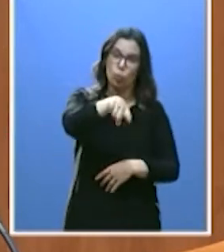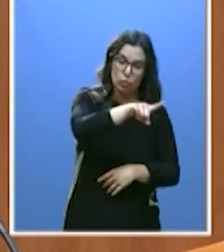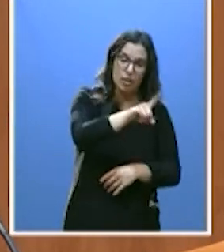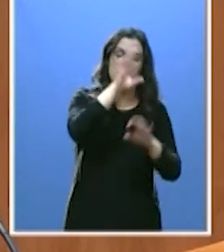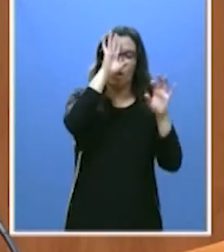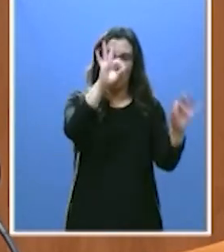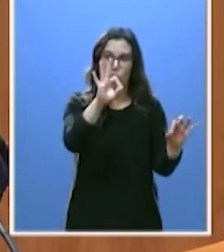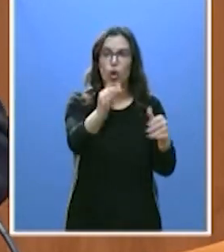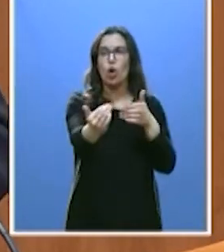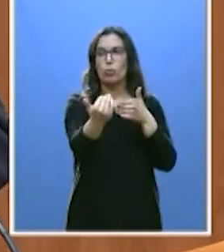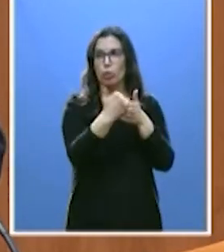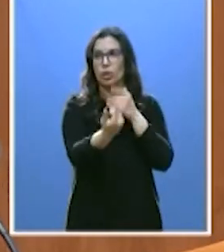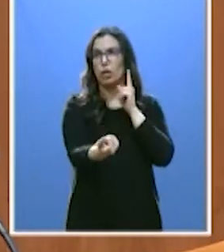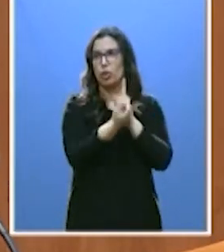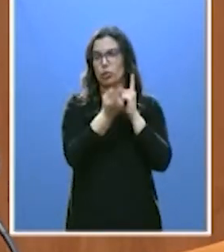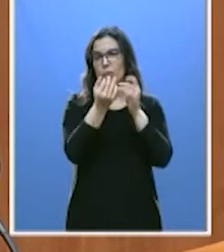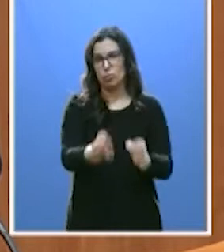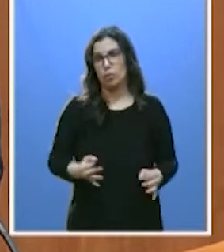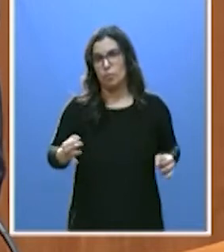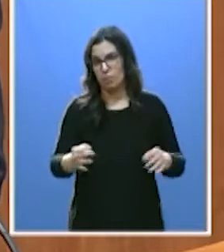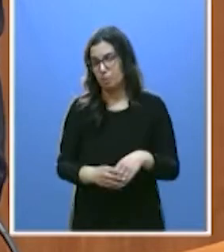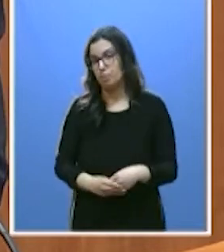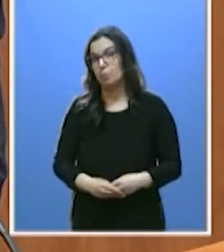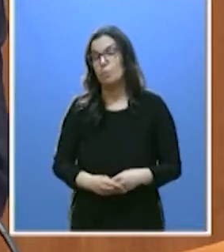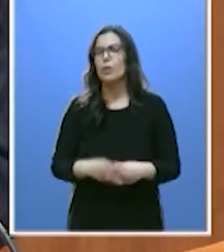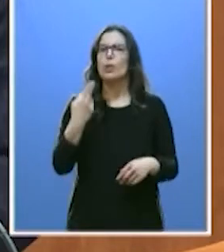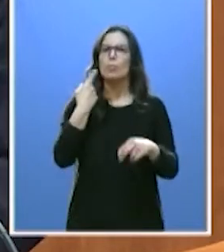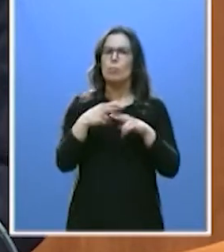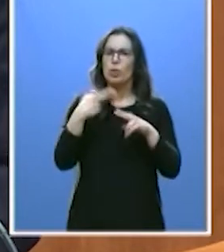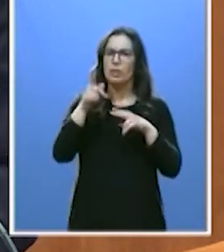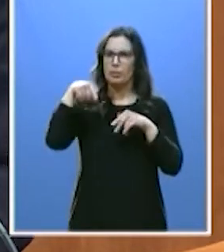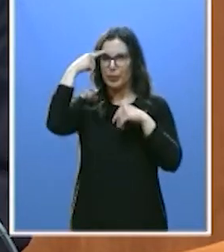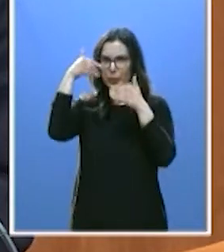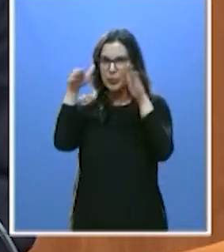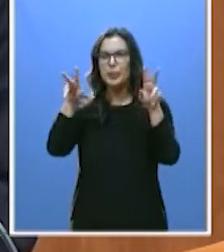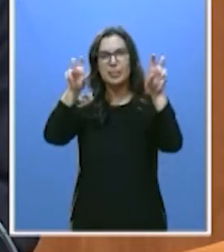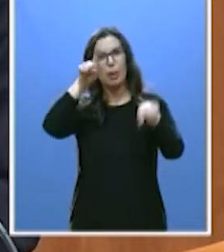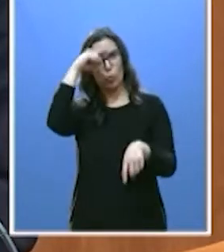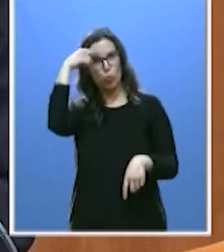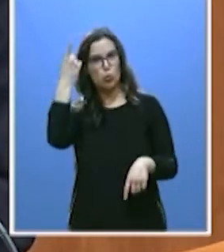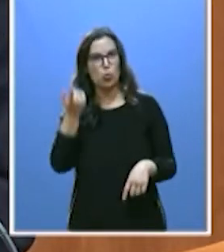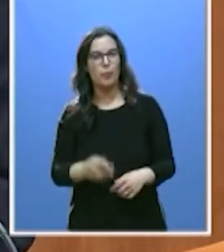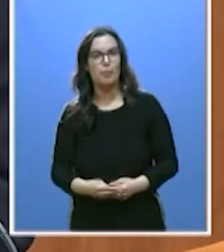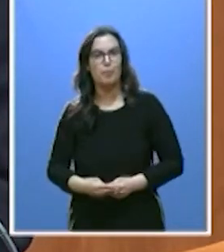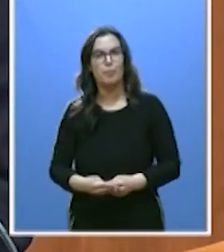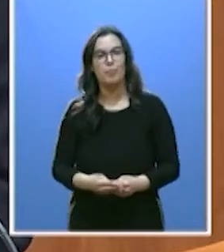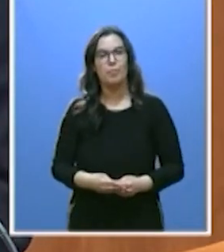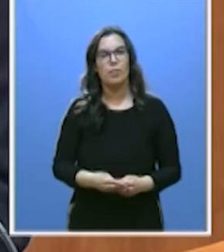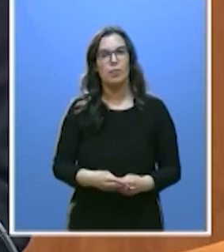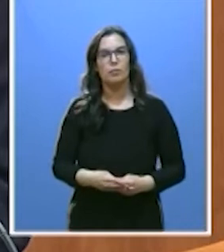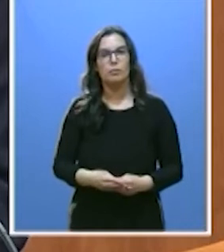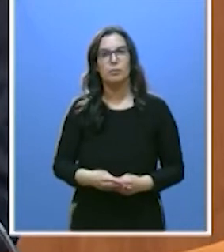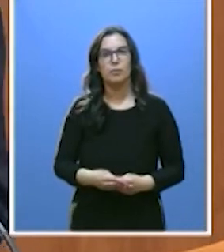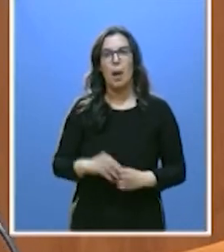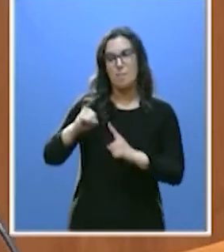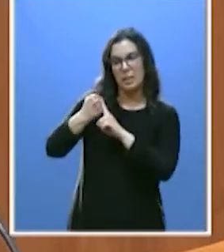votaron en contra. Una política progresista también, en materia de cultura, donde no se atienden a